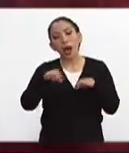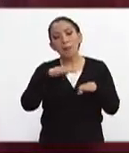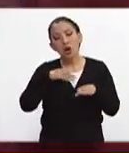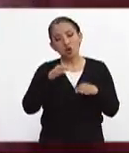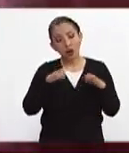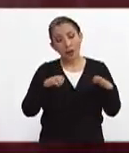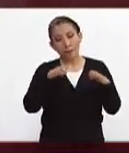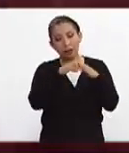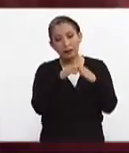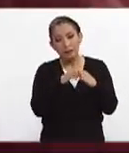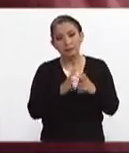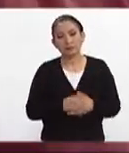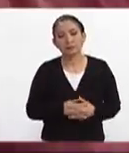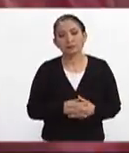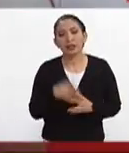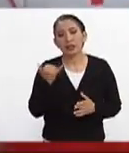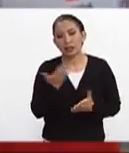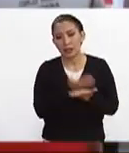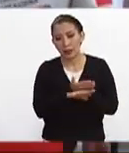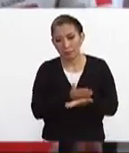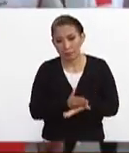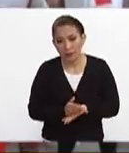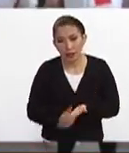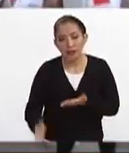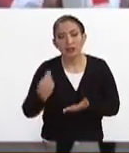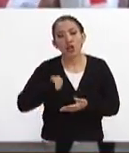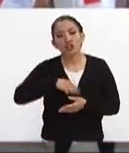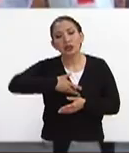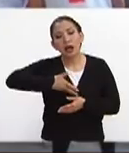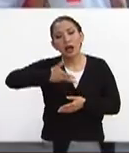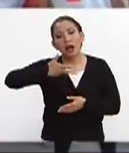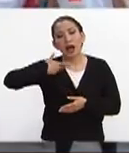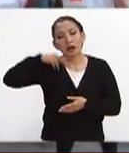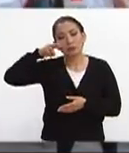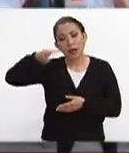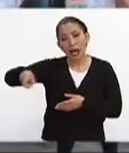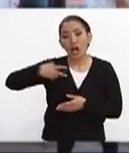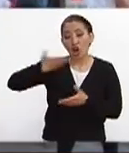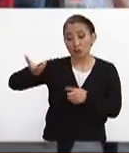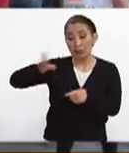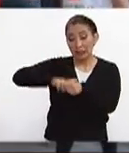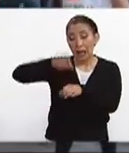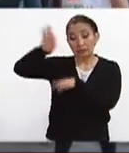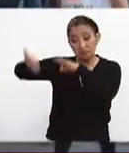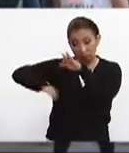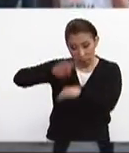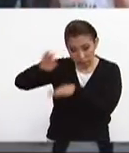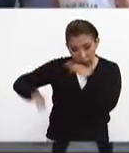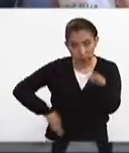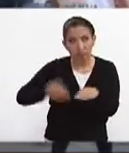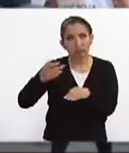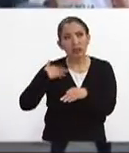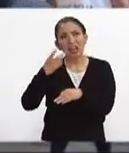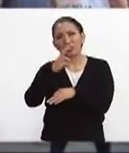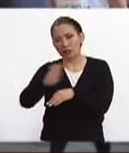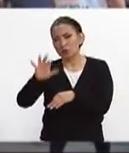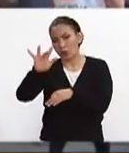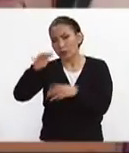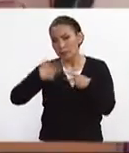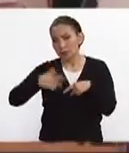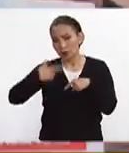emergencias por otro lado hemos atendido gente aquí en nuestro hospital hemos atendido más de 350